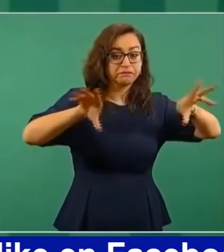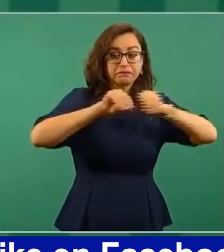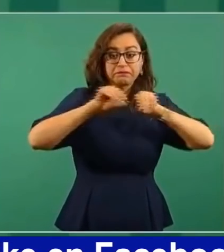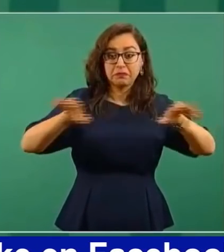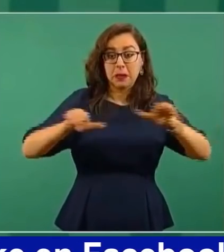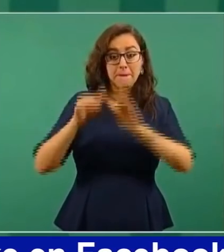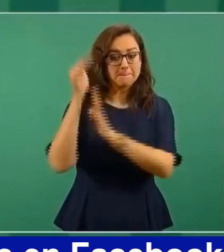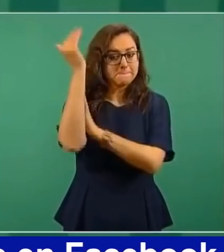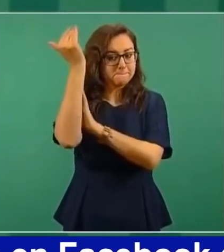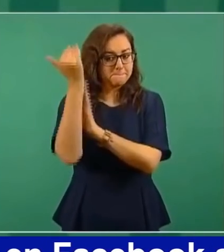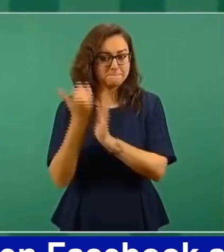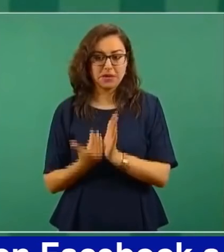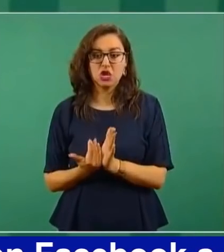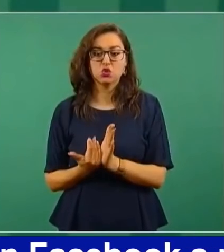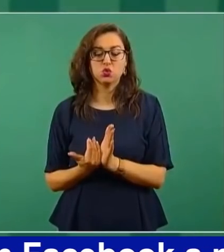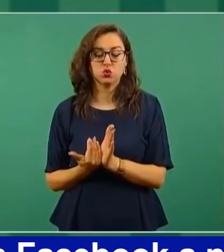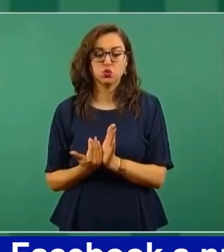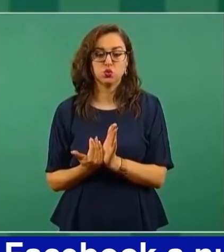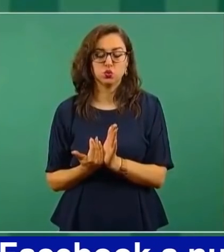se les daba antes.